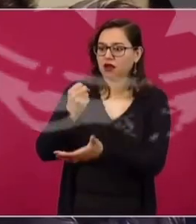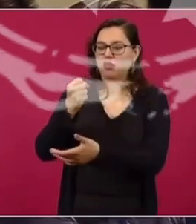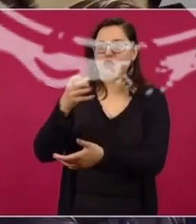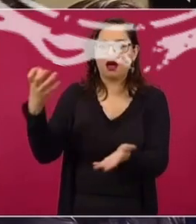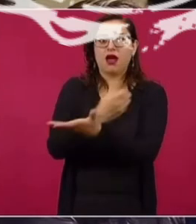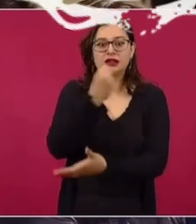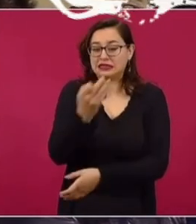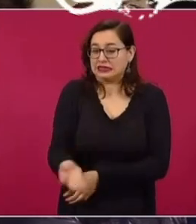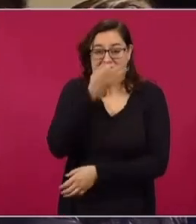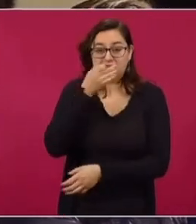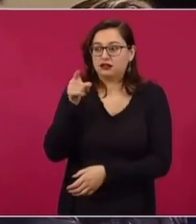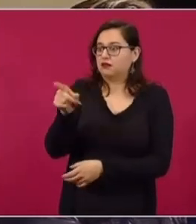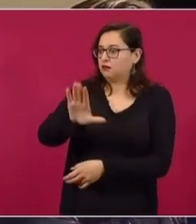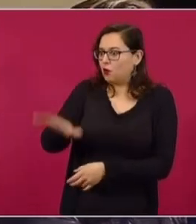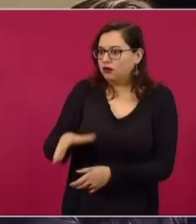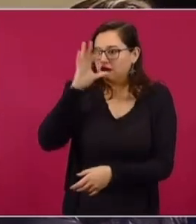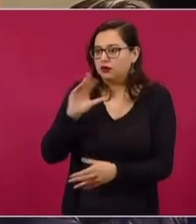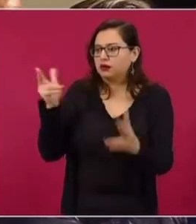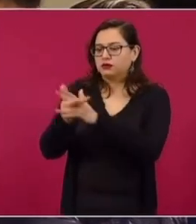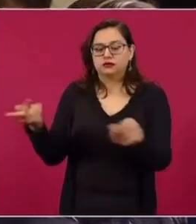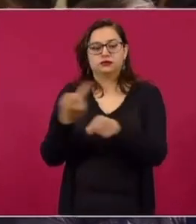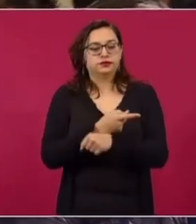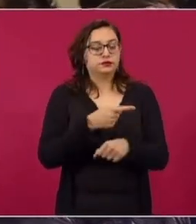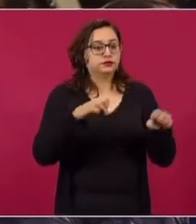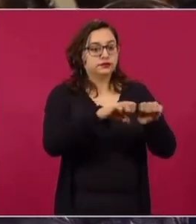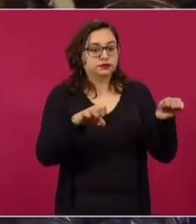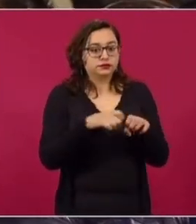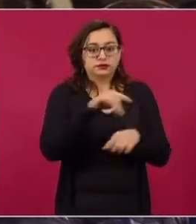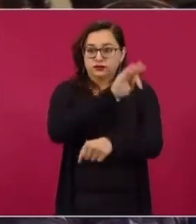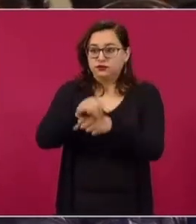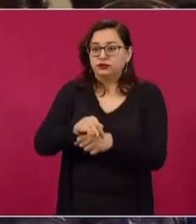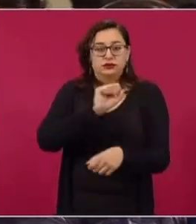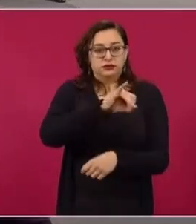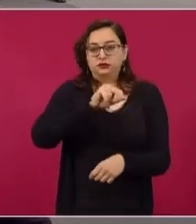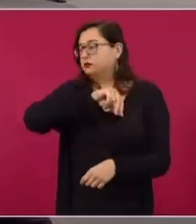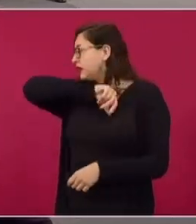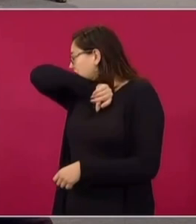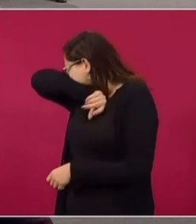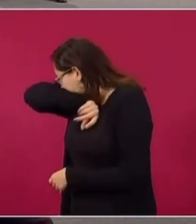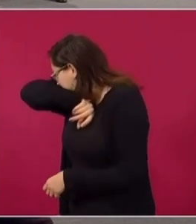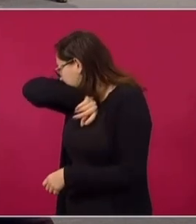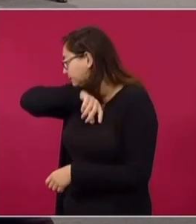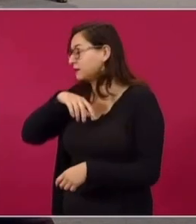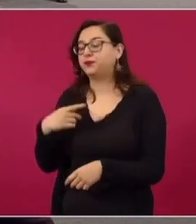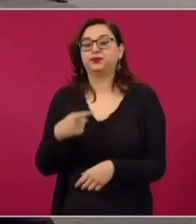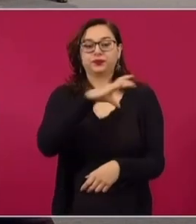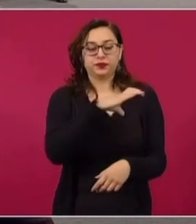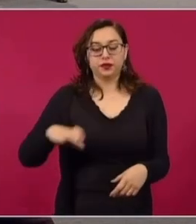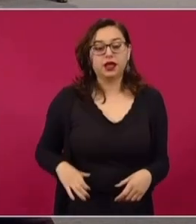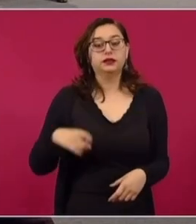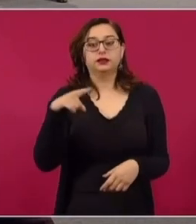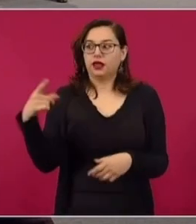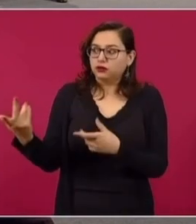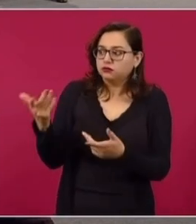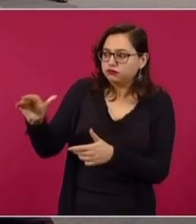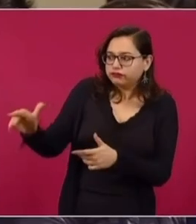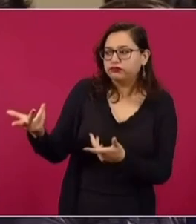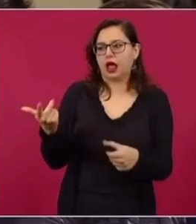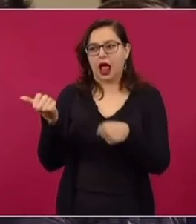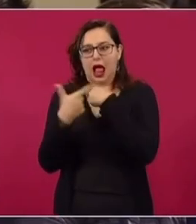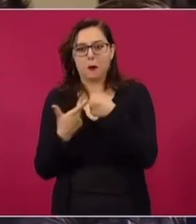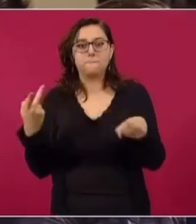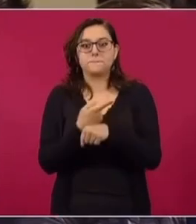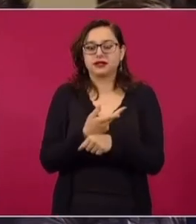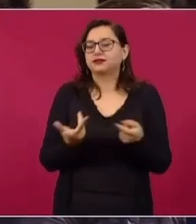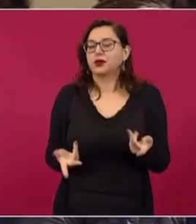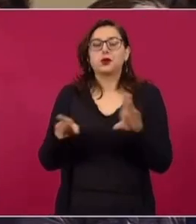¿Qué es que sucedió con Lourdes Maldonado, si se le brindó no protección, si se habló con el candidato en aquel momento sobre esta situación? Porque ella habló, pues claro, aquí y finalmente